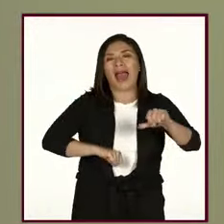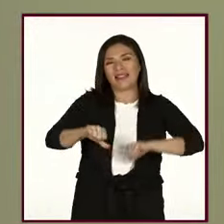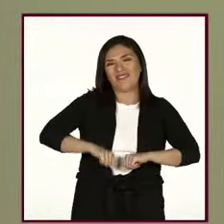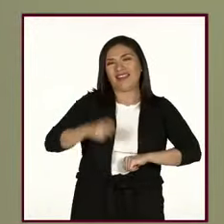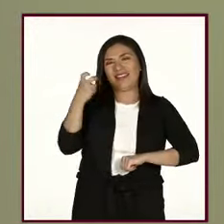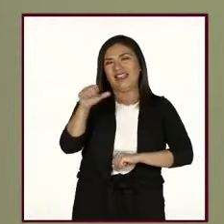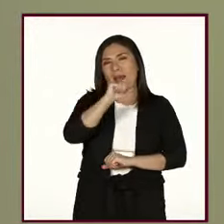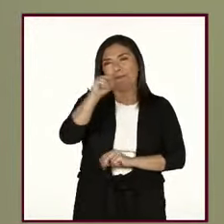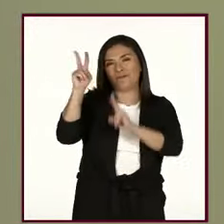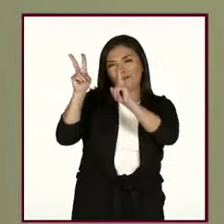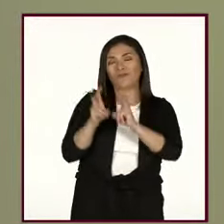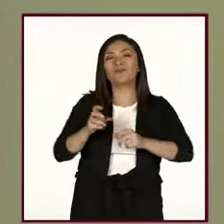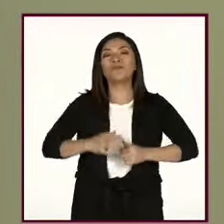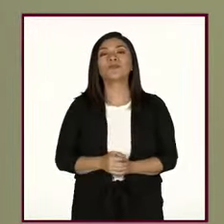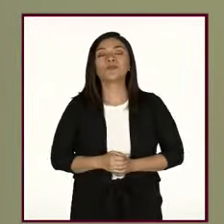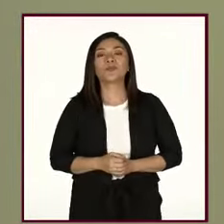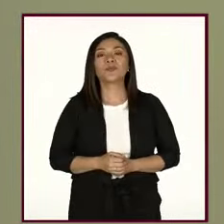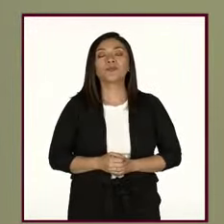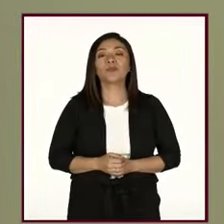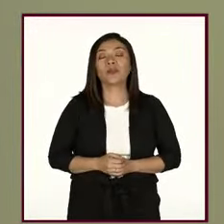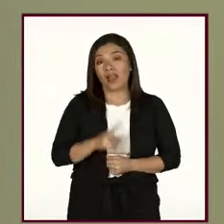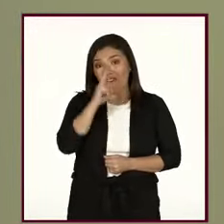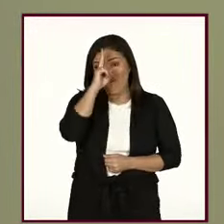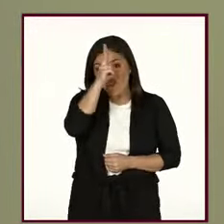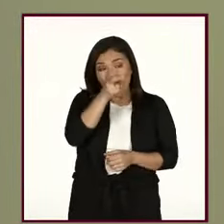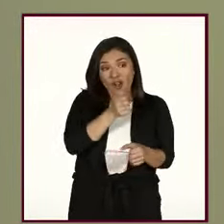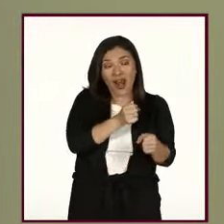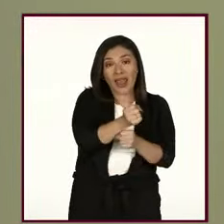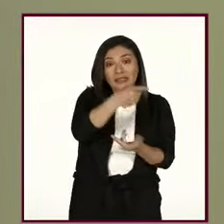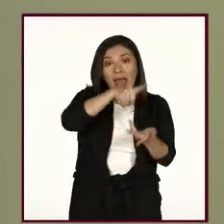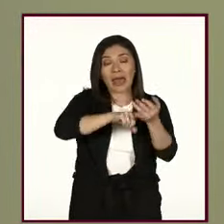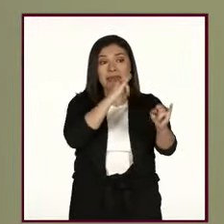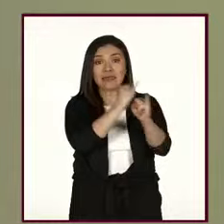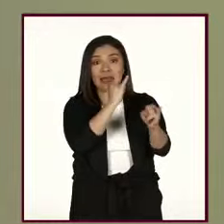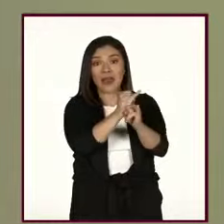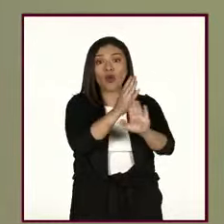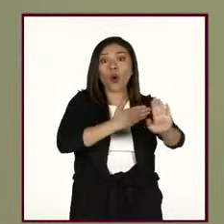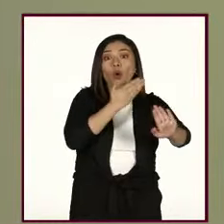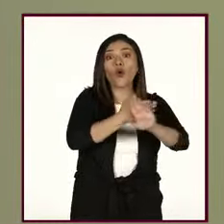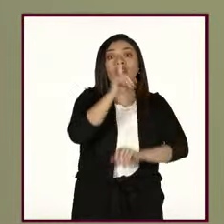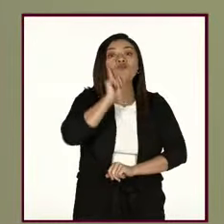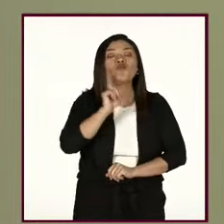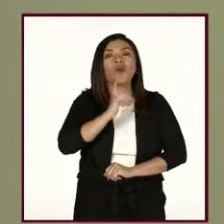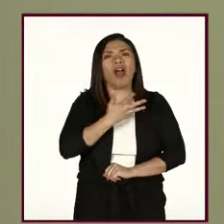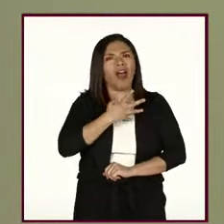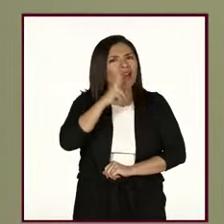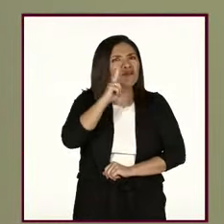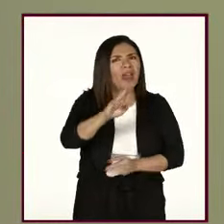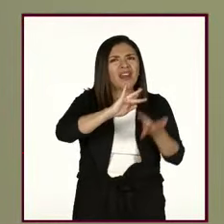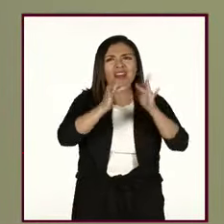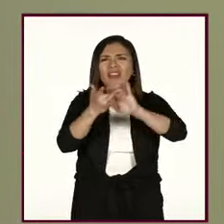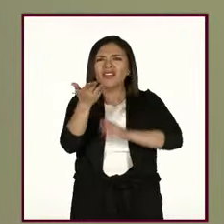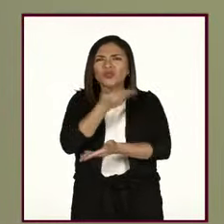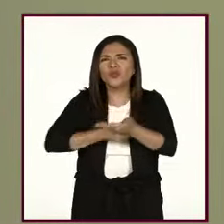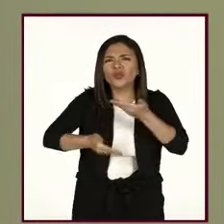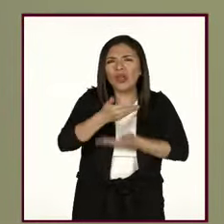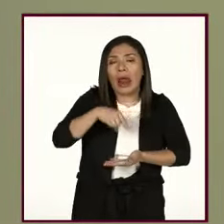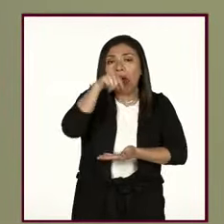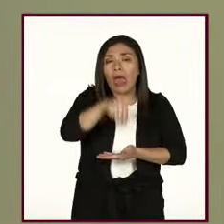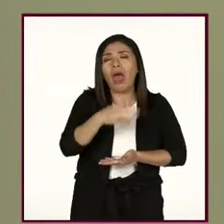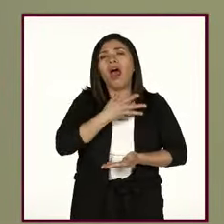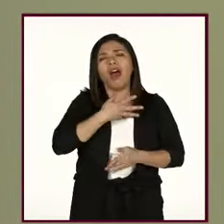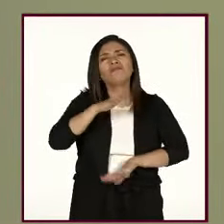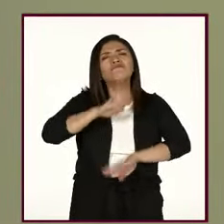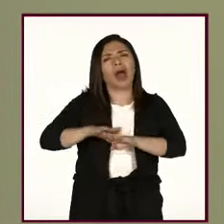Mentimeter. La violencia digital contra las mujeres, que se manifiesta a través de las redes sociales, genera una